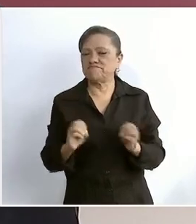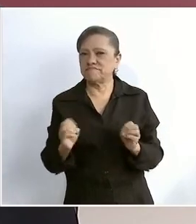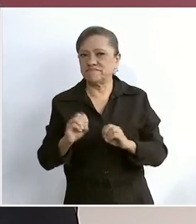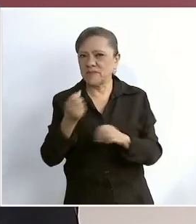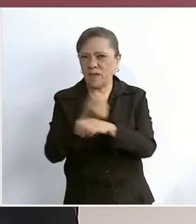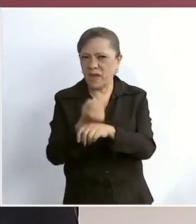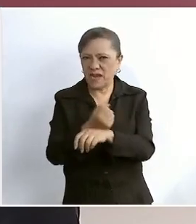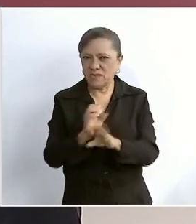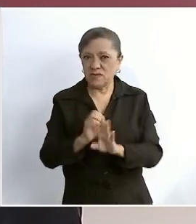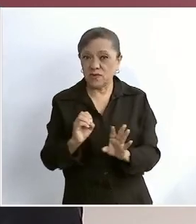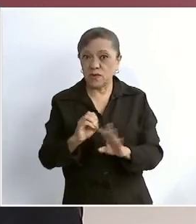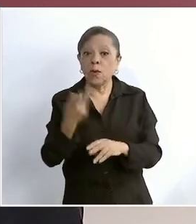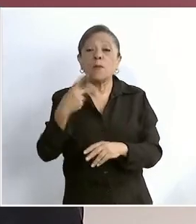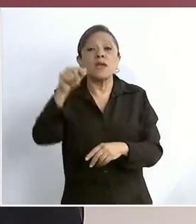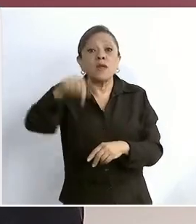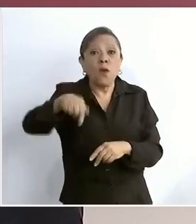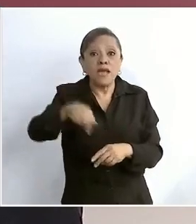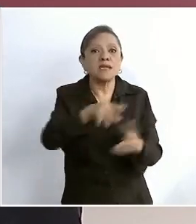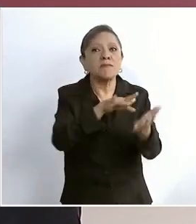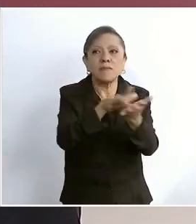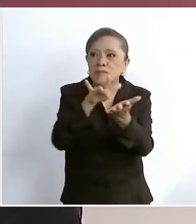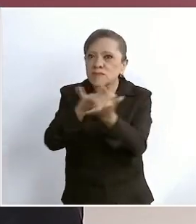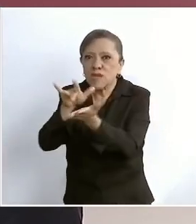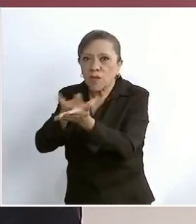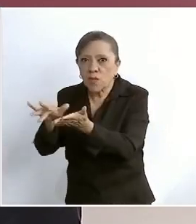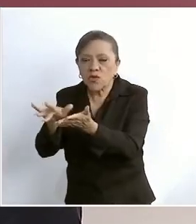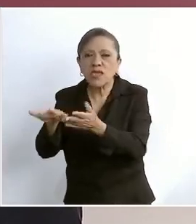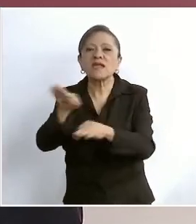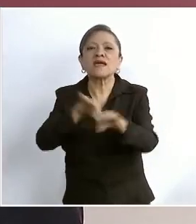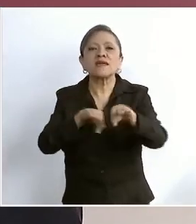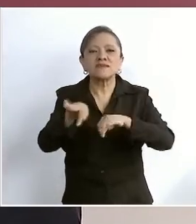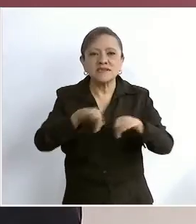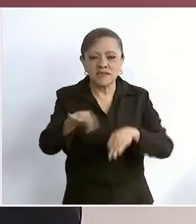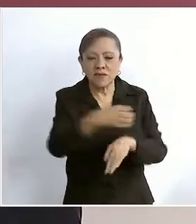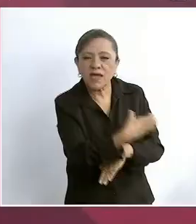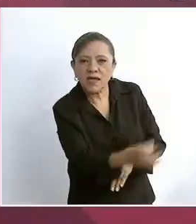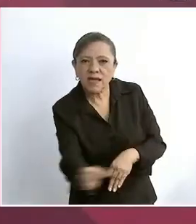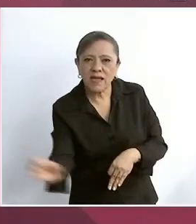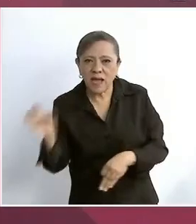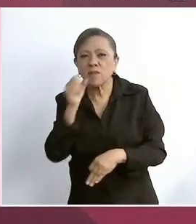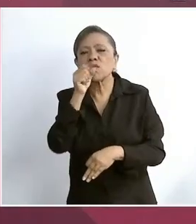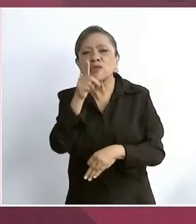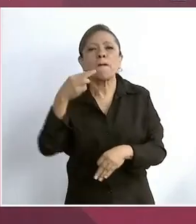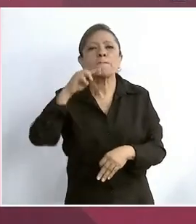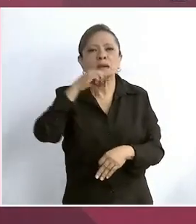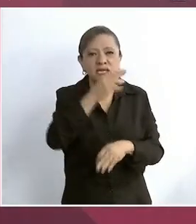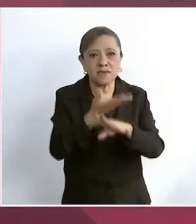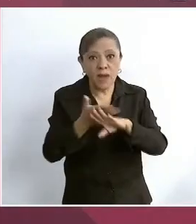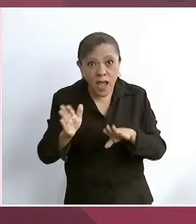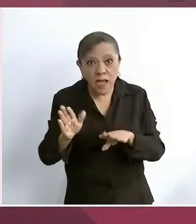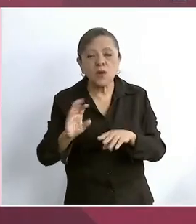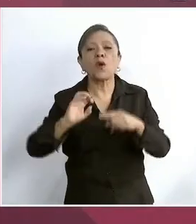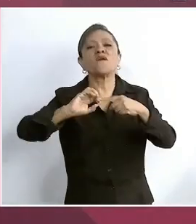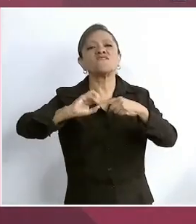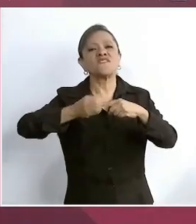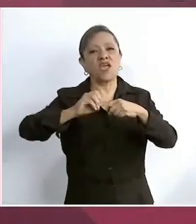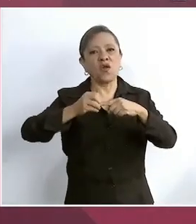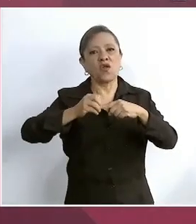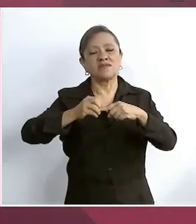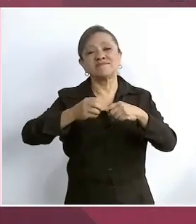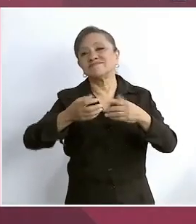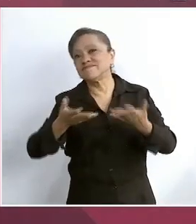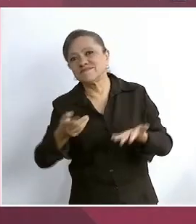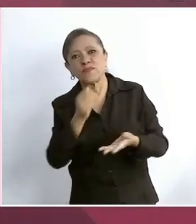autosuficientes en producción de frijol, no así en arroz,